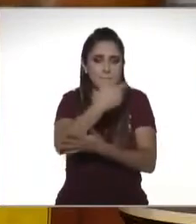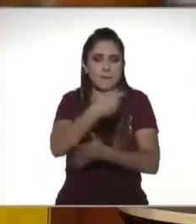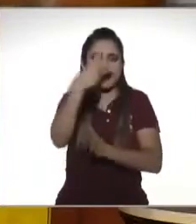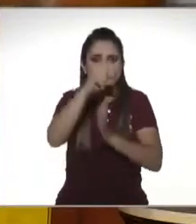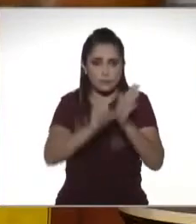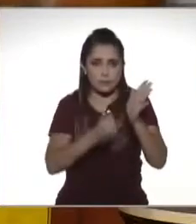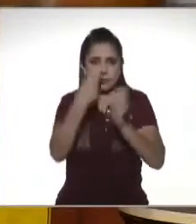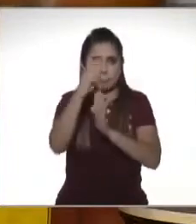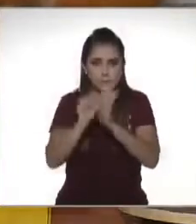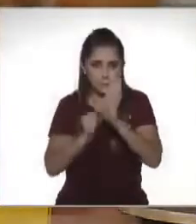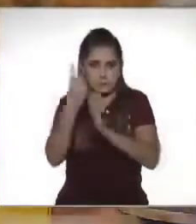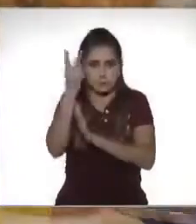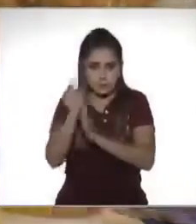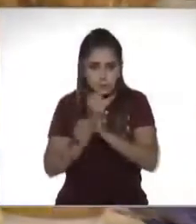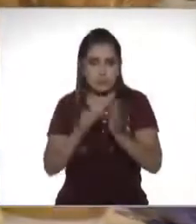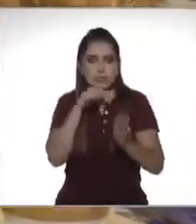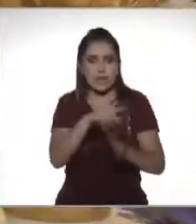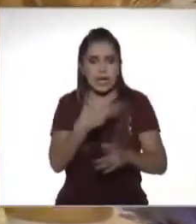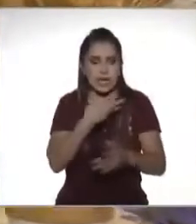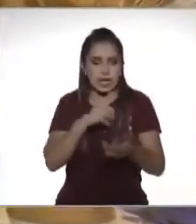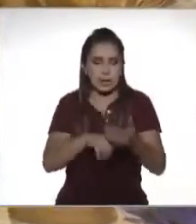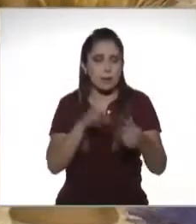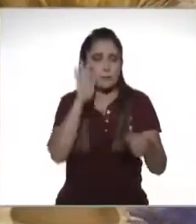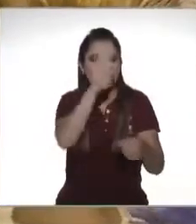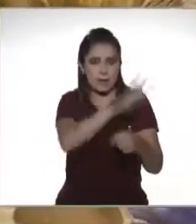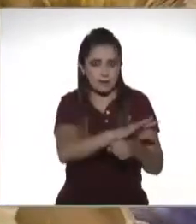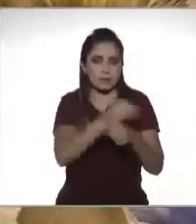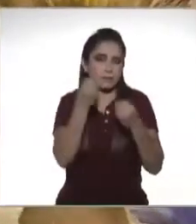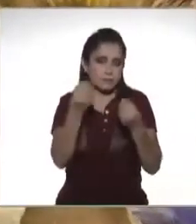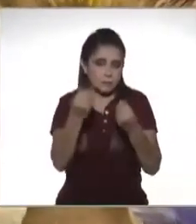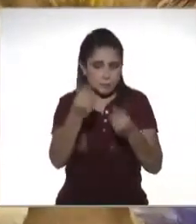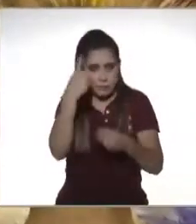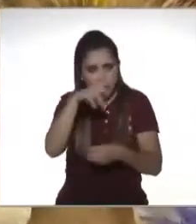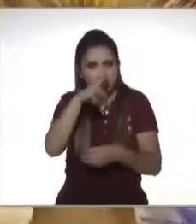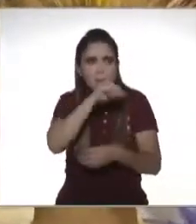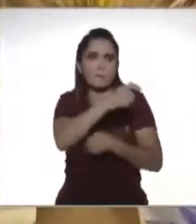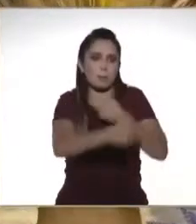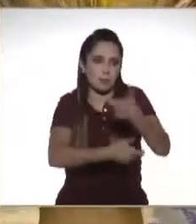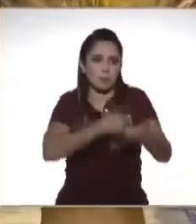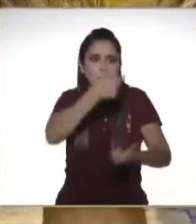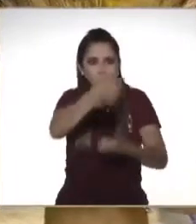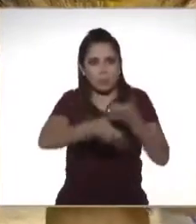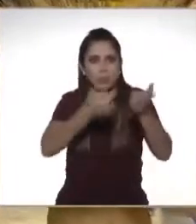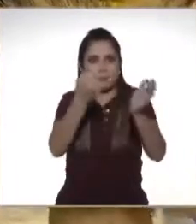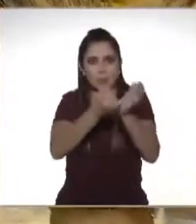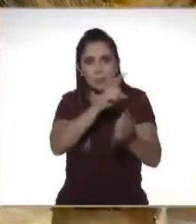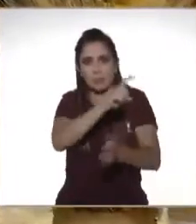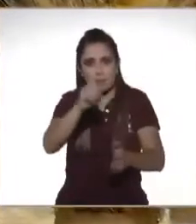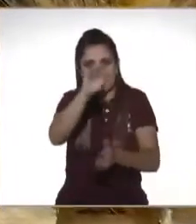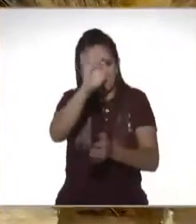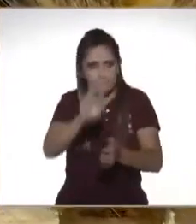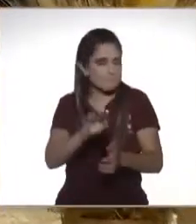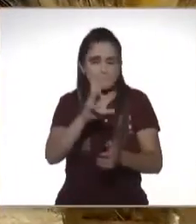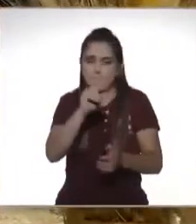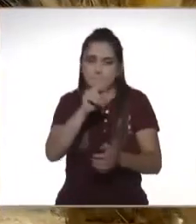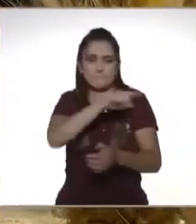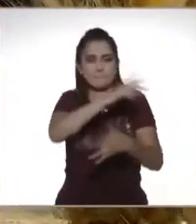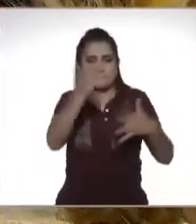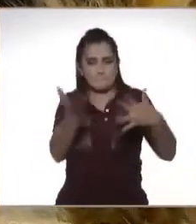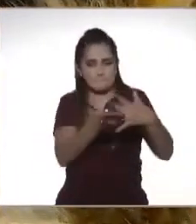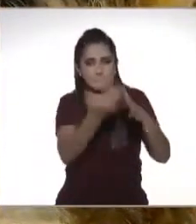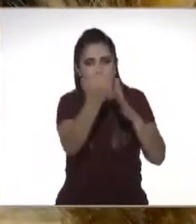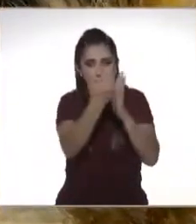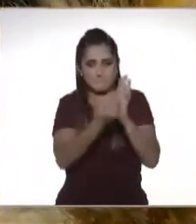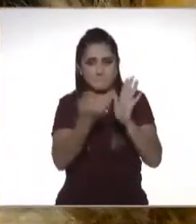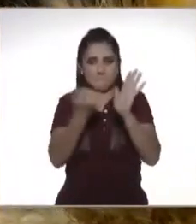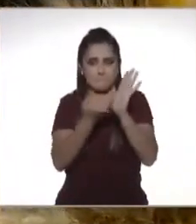bimestrales y bueno pues les da un beneficio muy importante para no tener que pagar el impuesto al 100% sino disminuir el